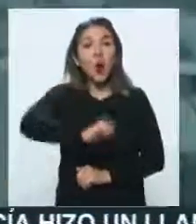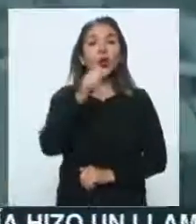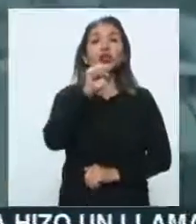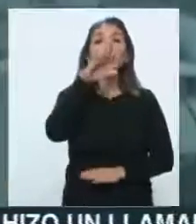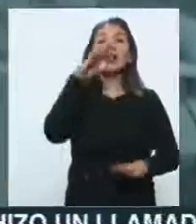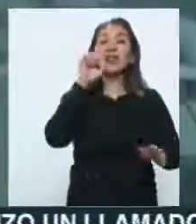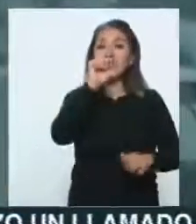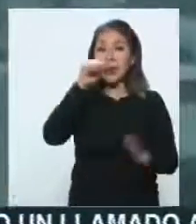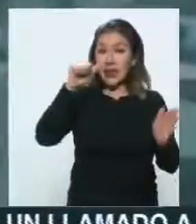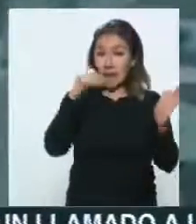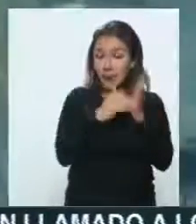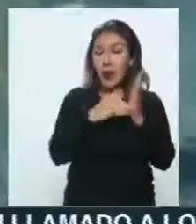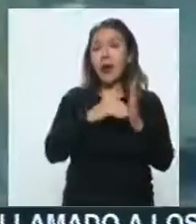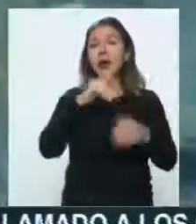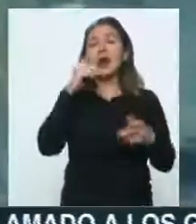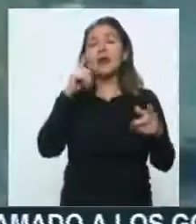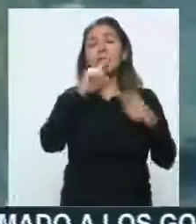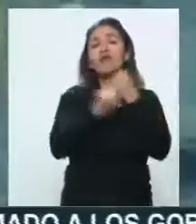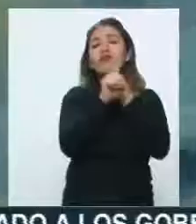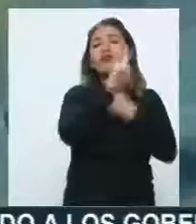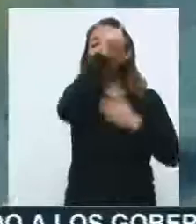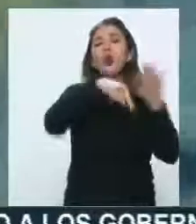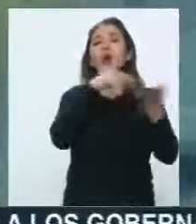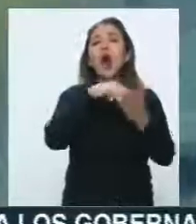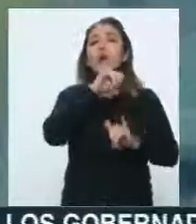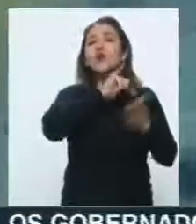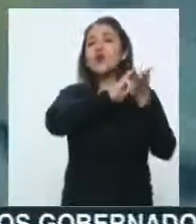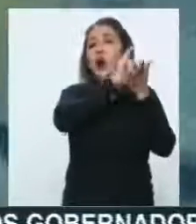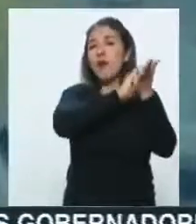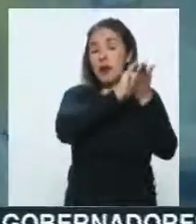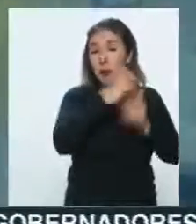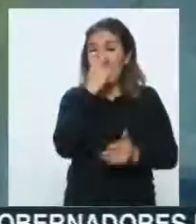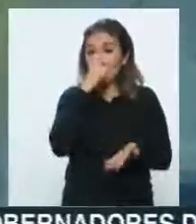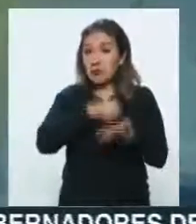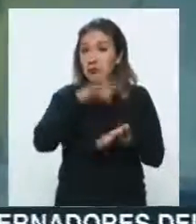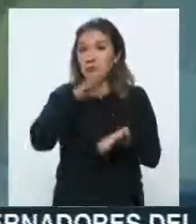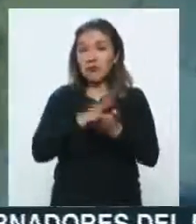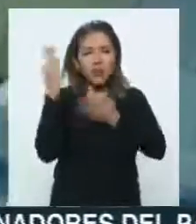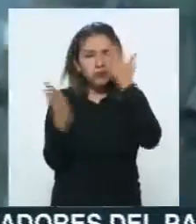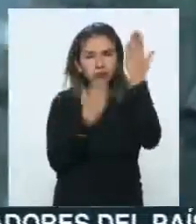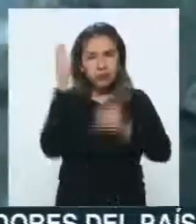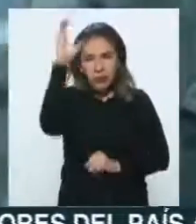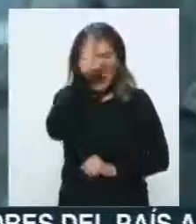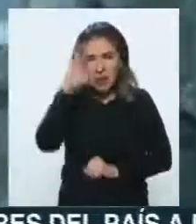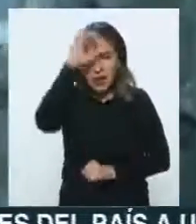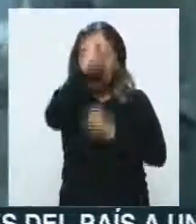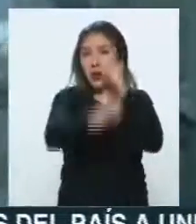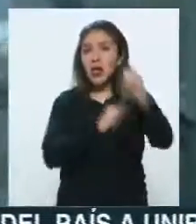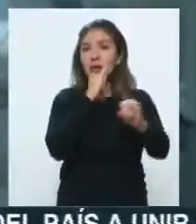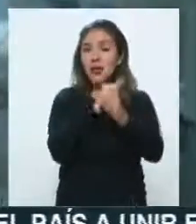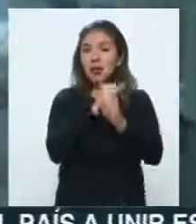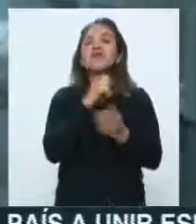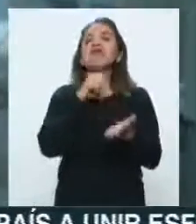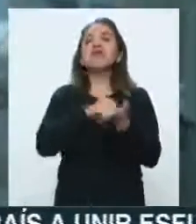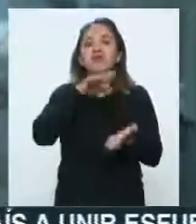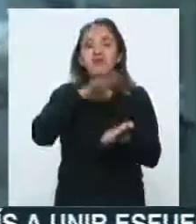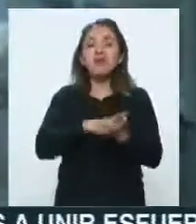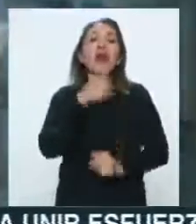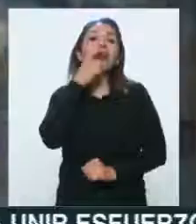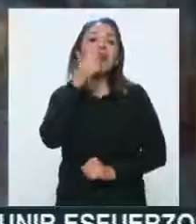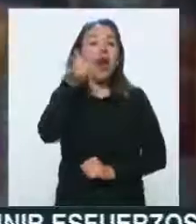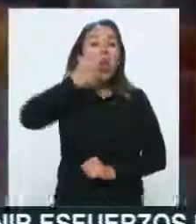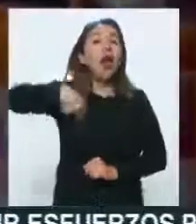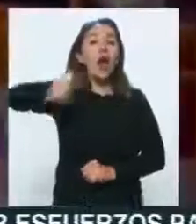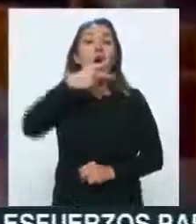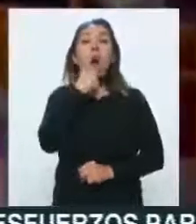66 mil casos en la ciudad de Nueva York. Así fue sustentado por estudios científicos internacionales, de los cuales